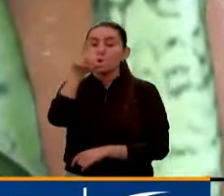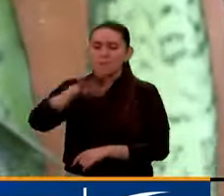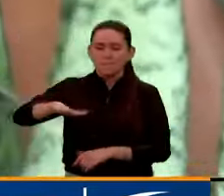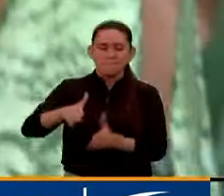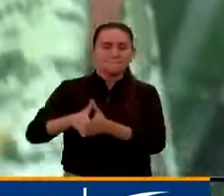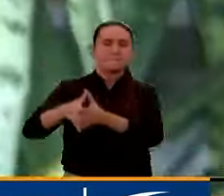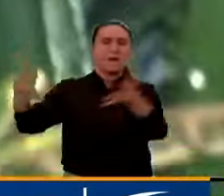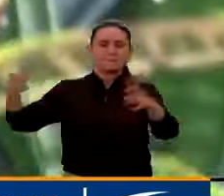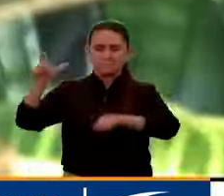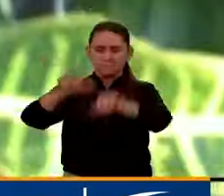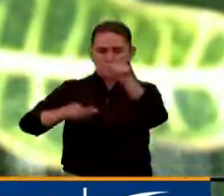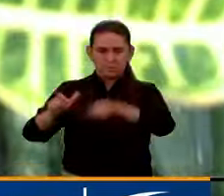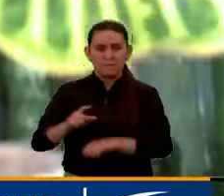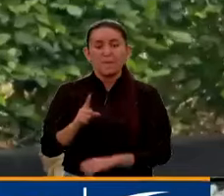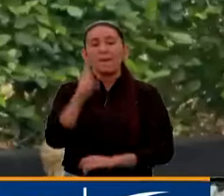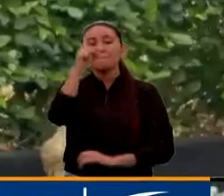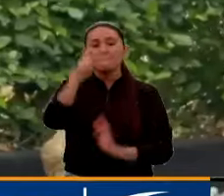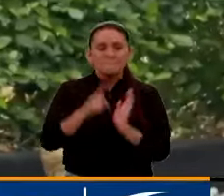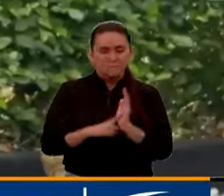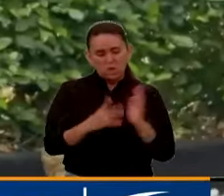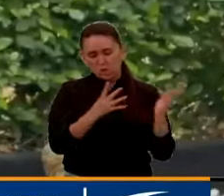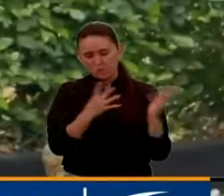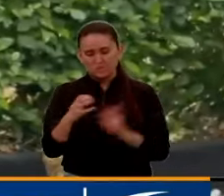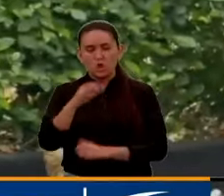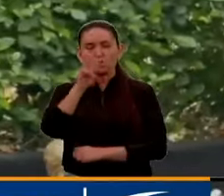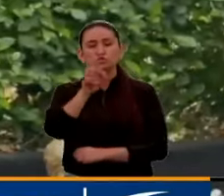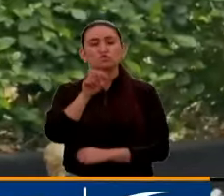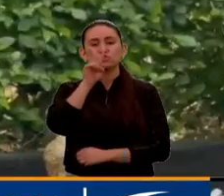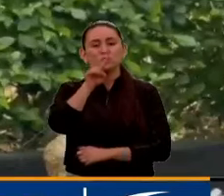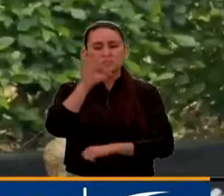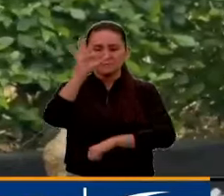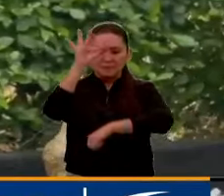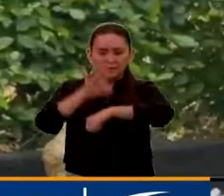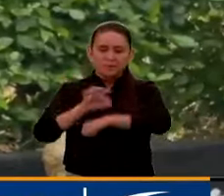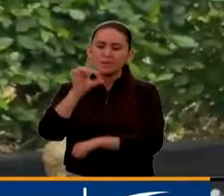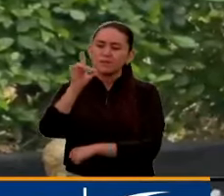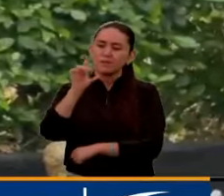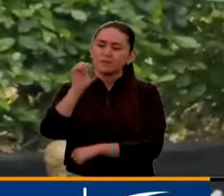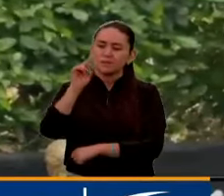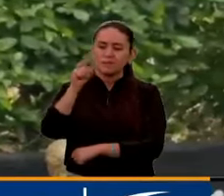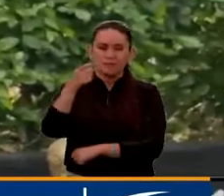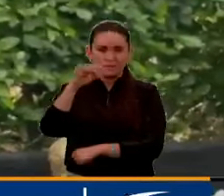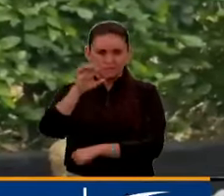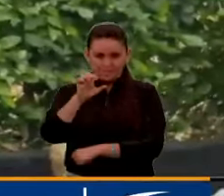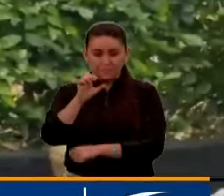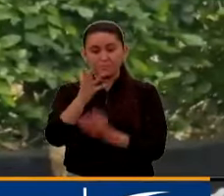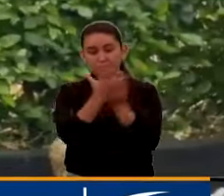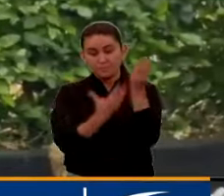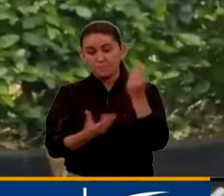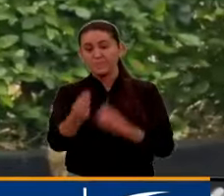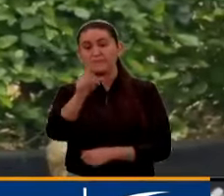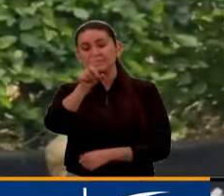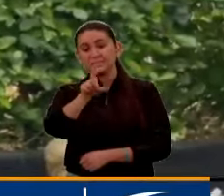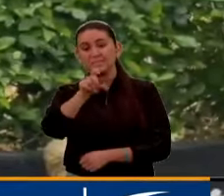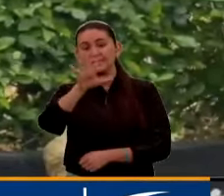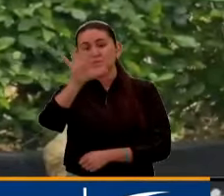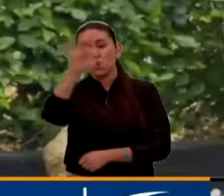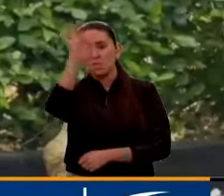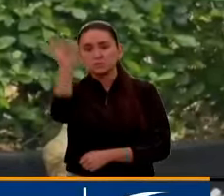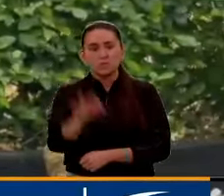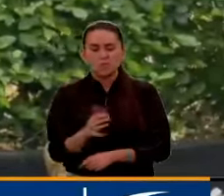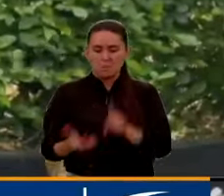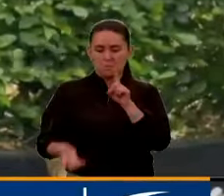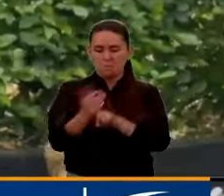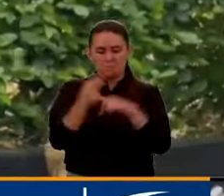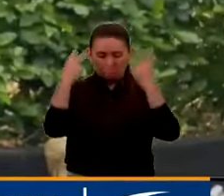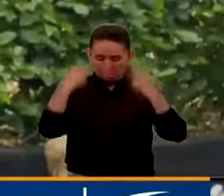reportes. 1.982 casos de dengue, de los cuales el 65% son sin signos de alarma y